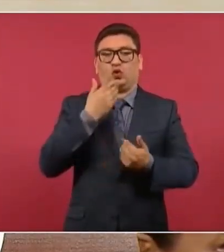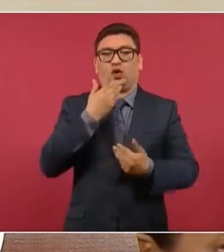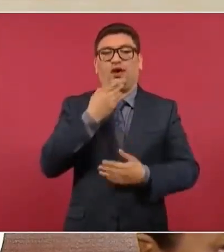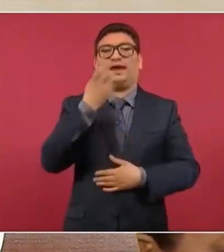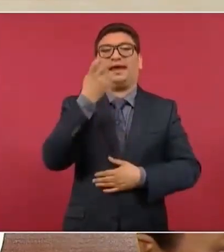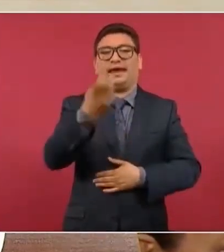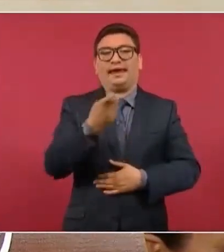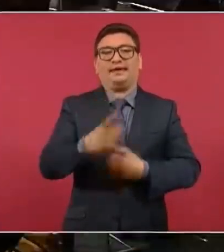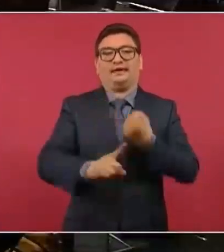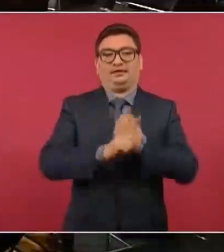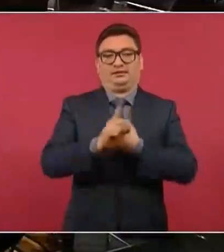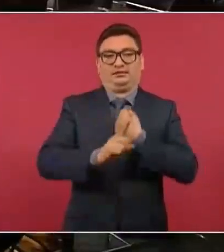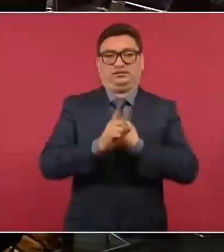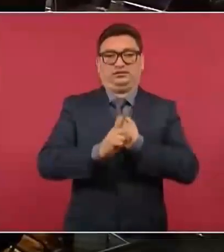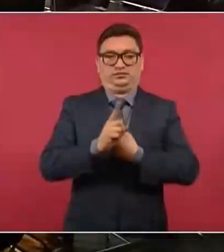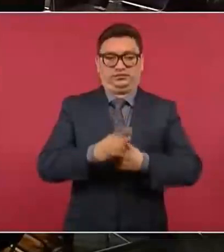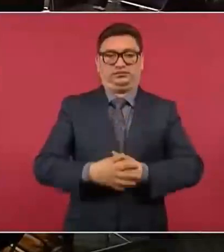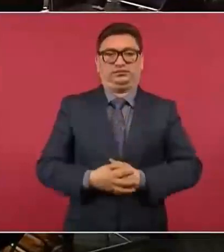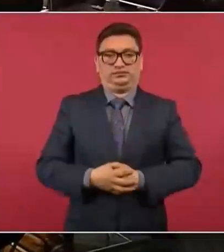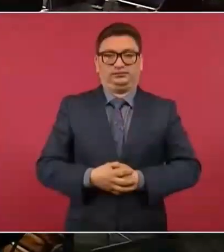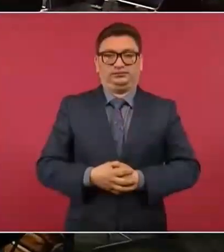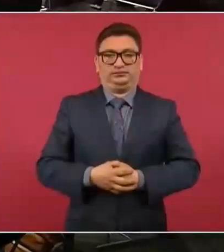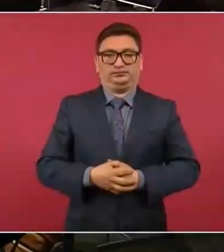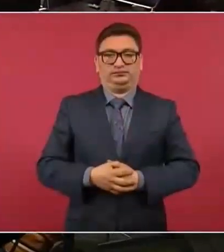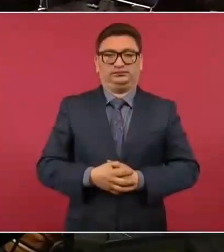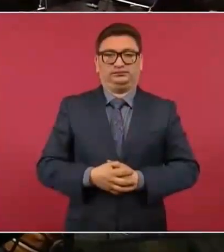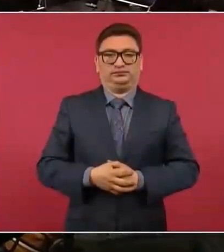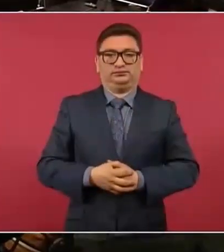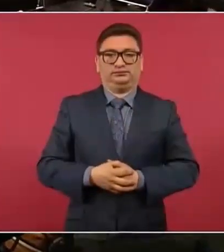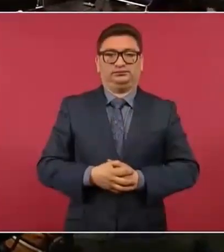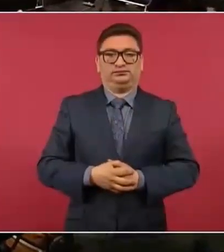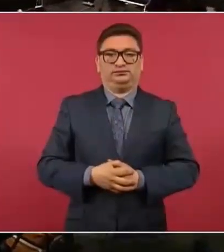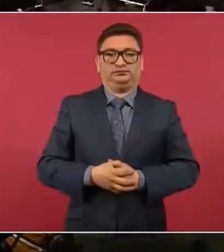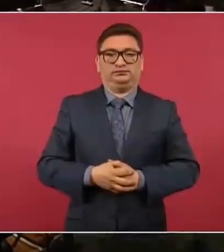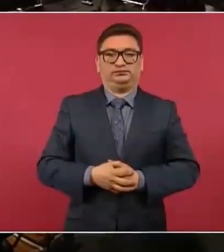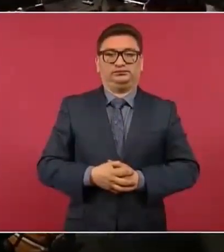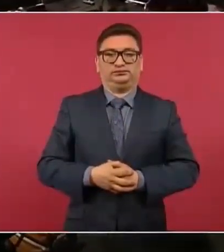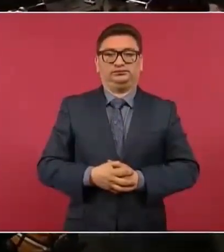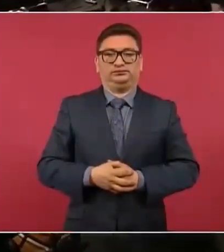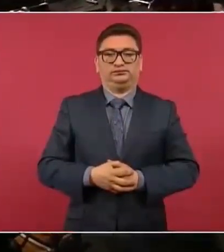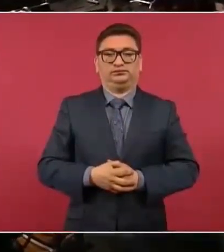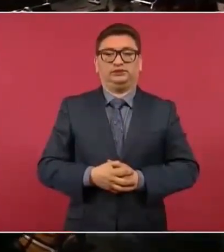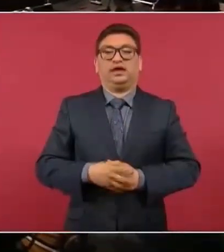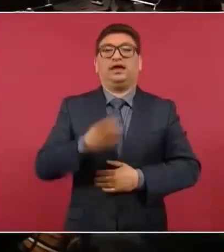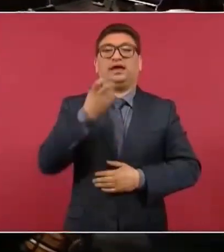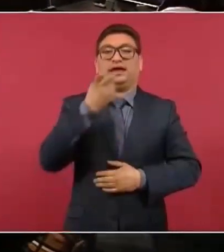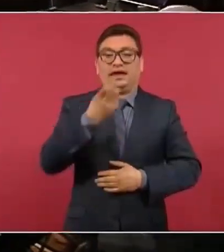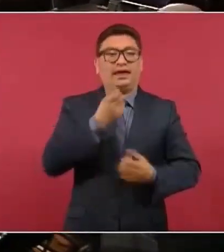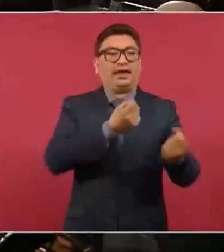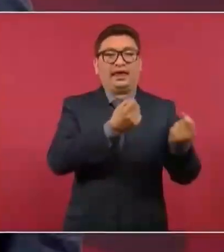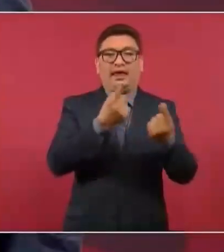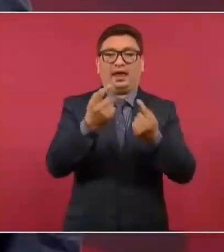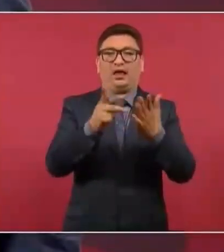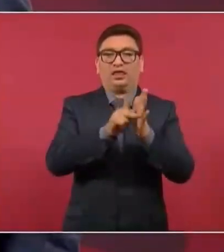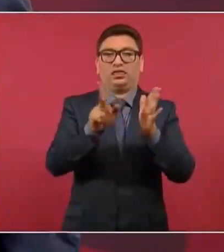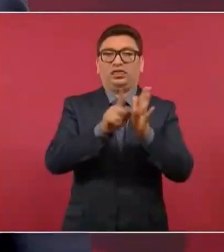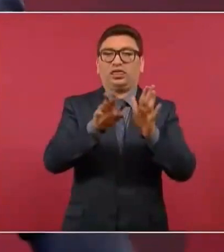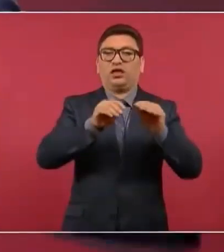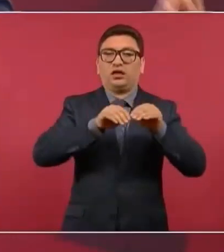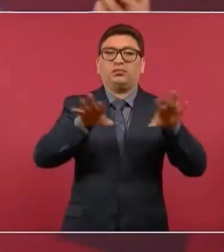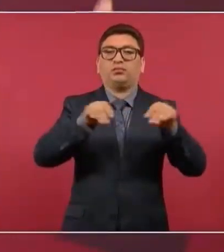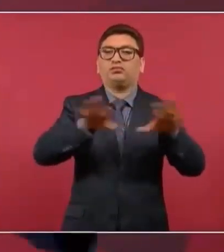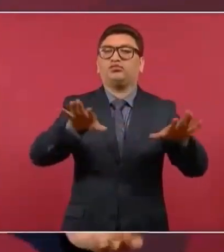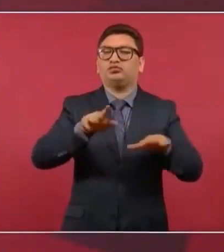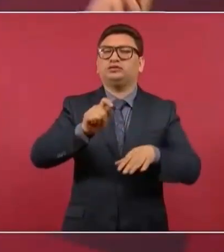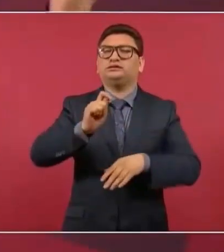Ese es el problema, ¿sí? Este... de algunos medios que se